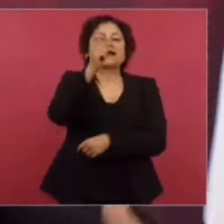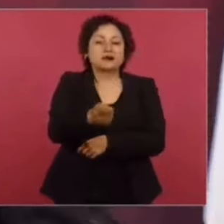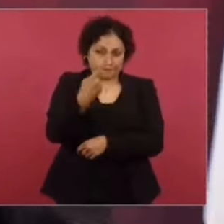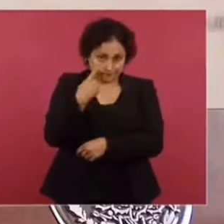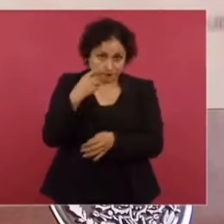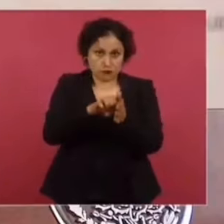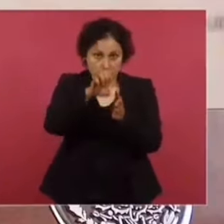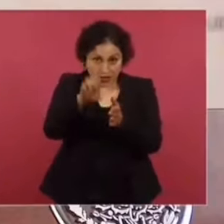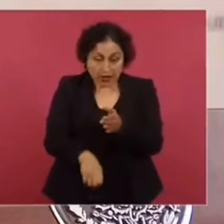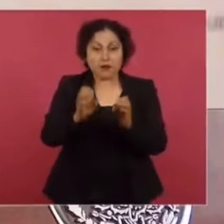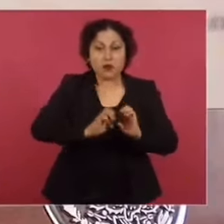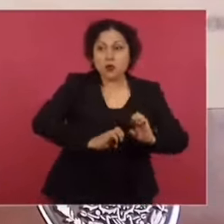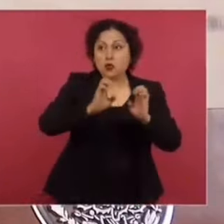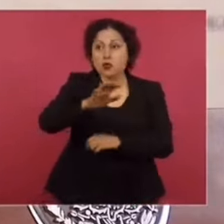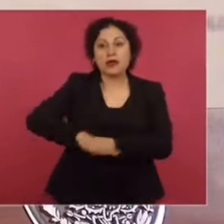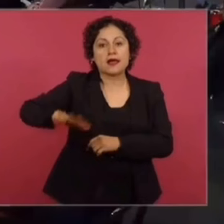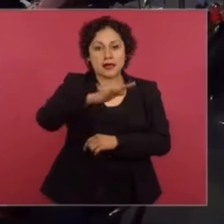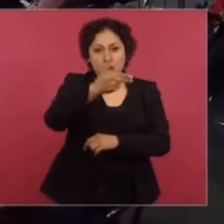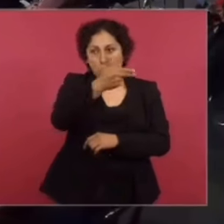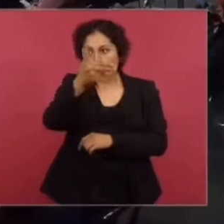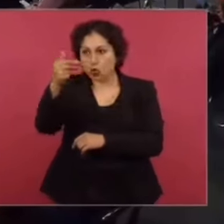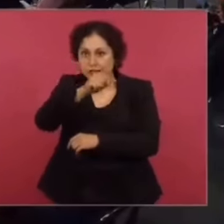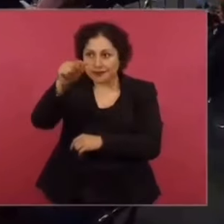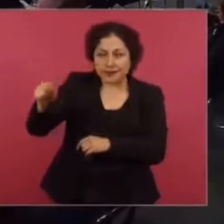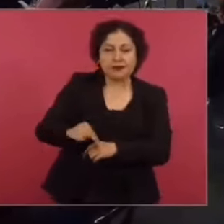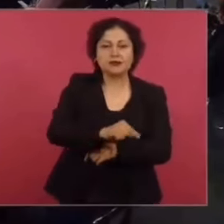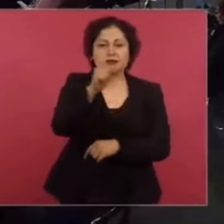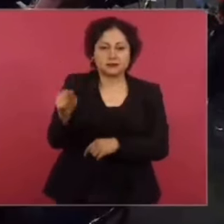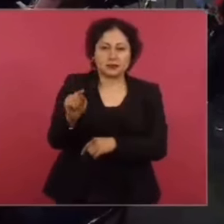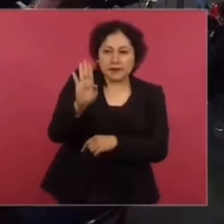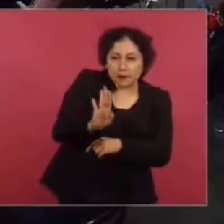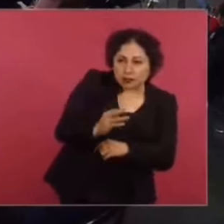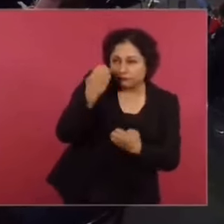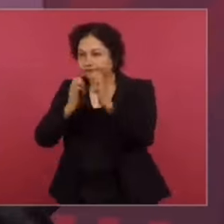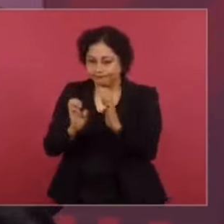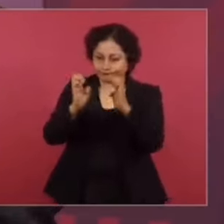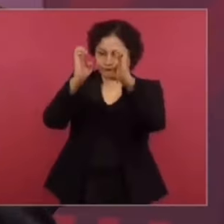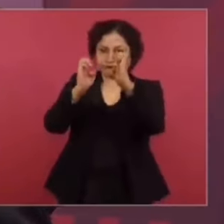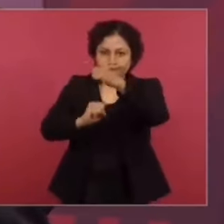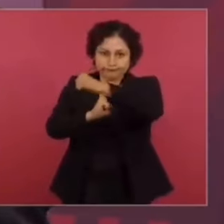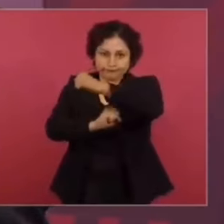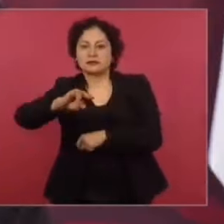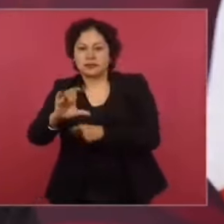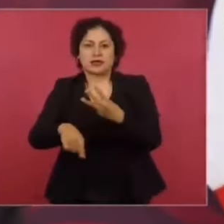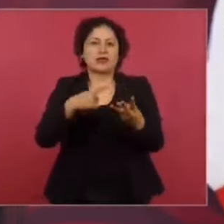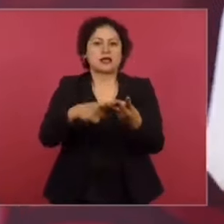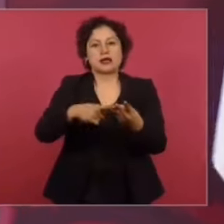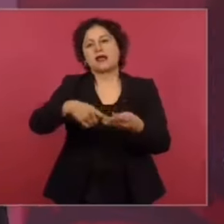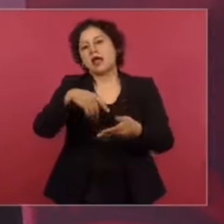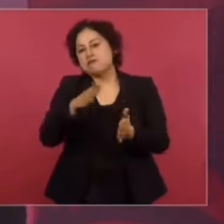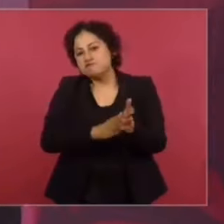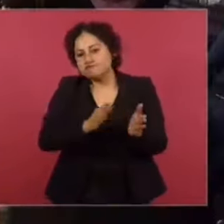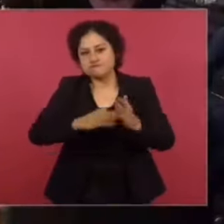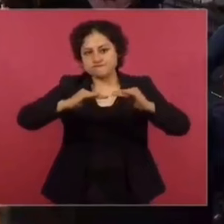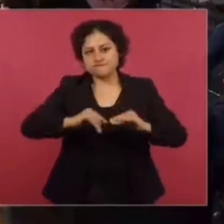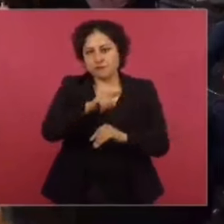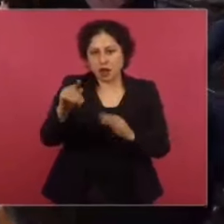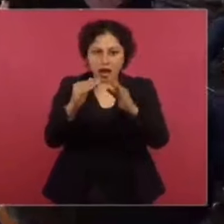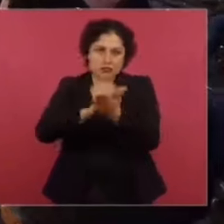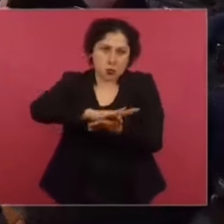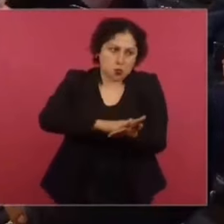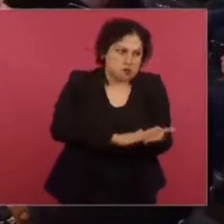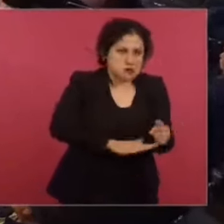de los hoteles, al parecer, quedaron bien. Son las viviendas más humildes,